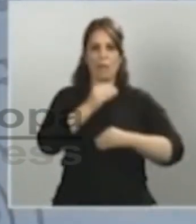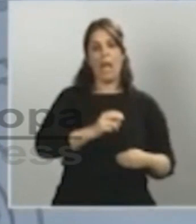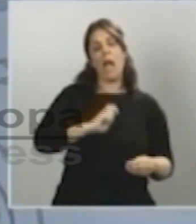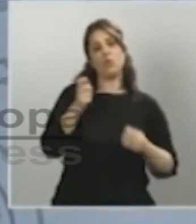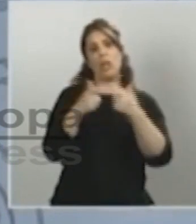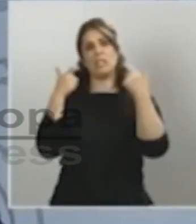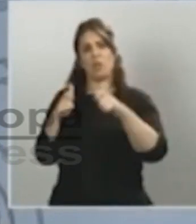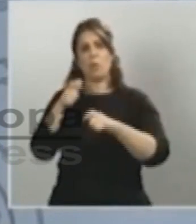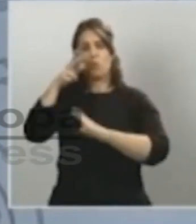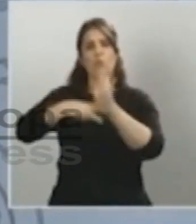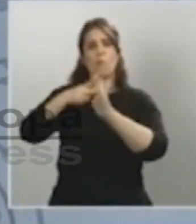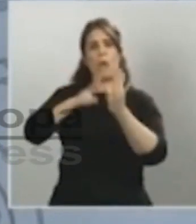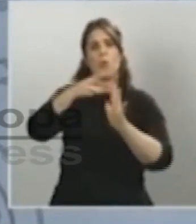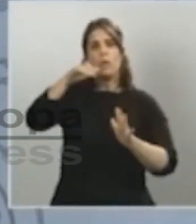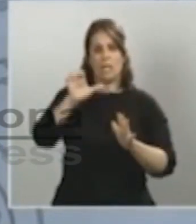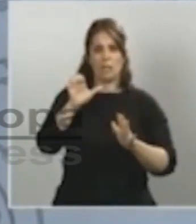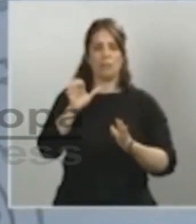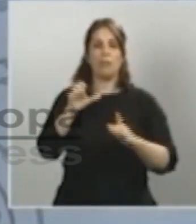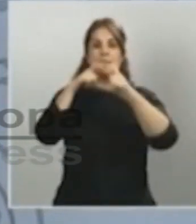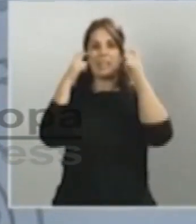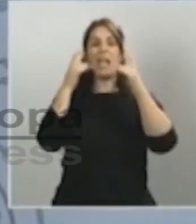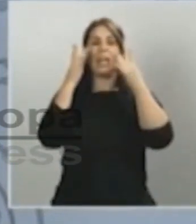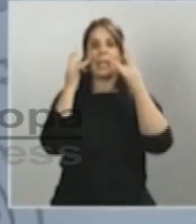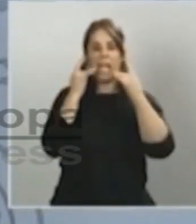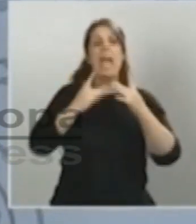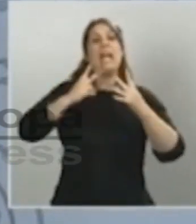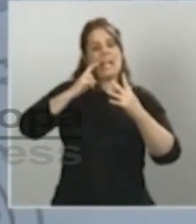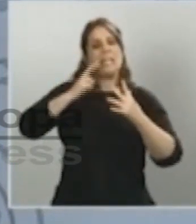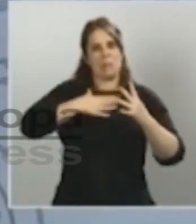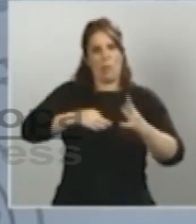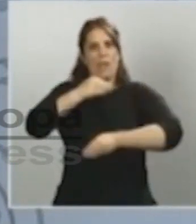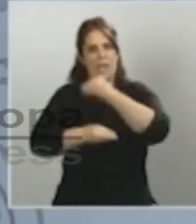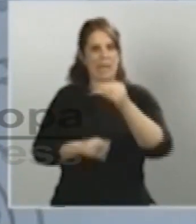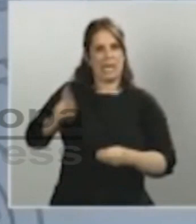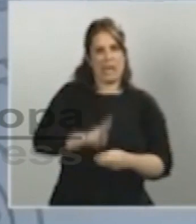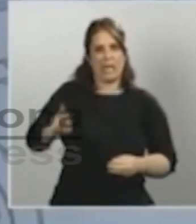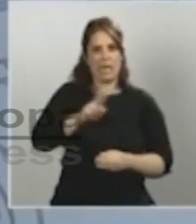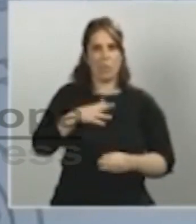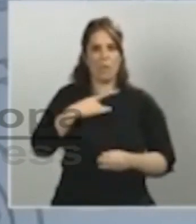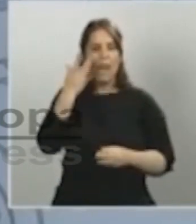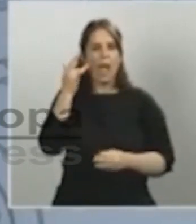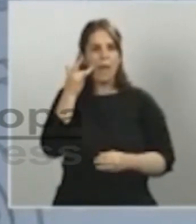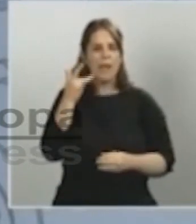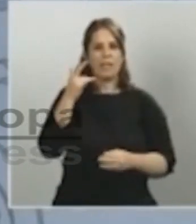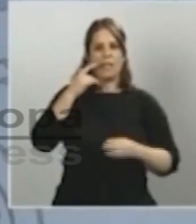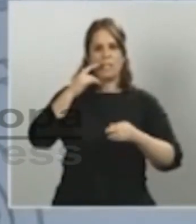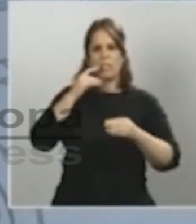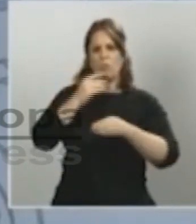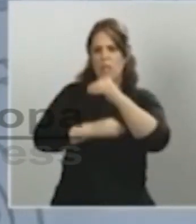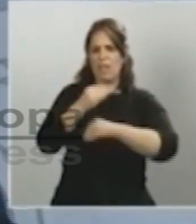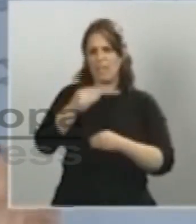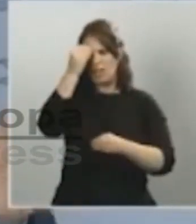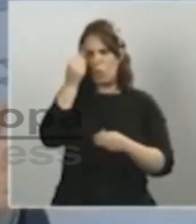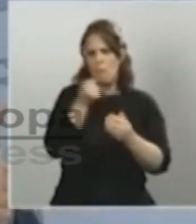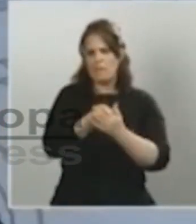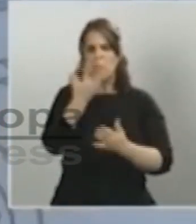mascarilla higiénica reutilizable se podrá lavar e reutilizar hasta un máximo, se non me equivoco de cinco veces